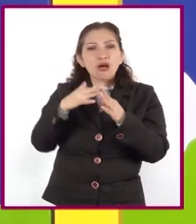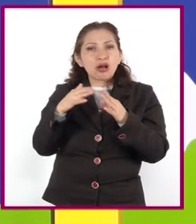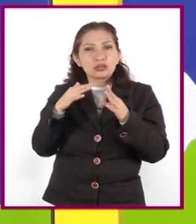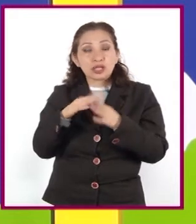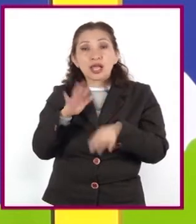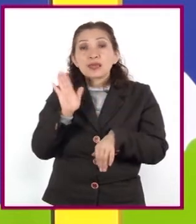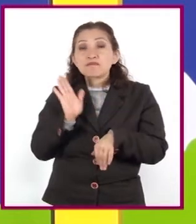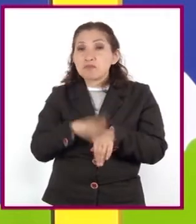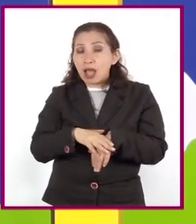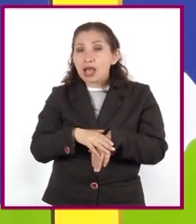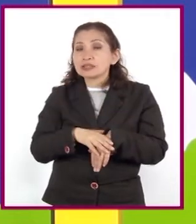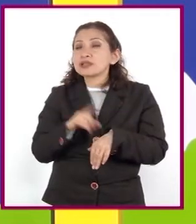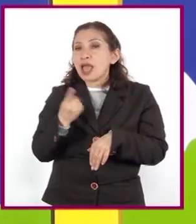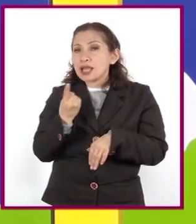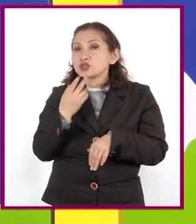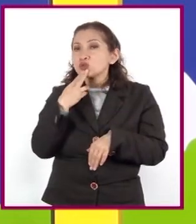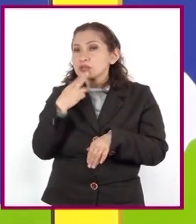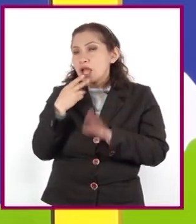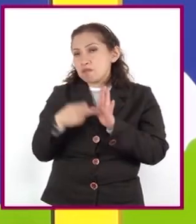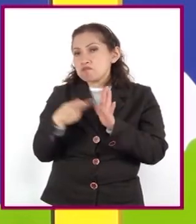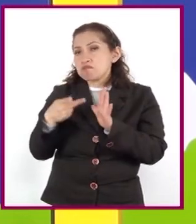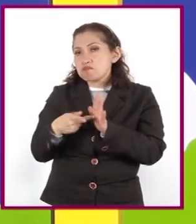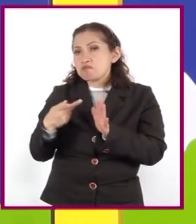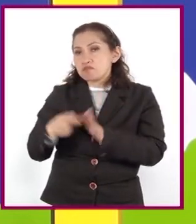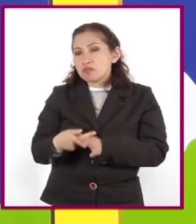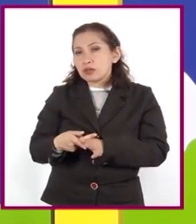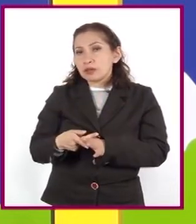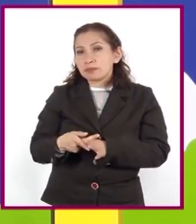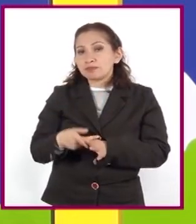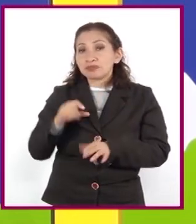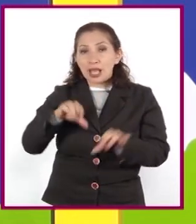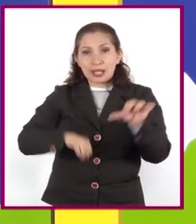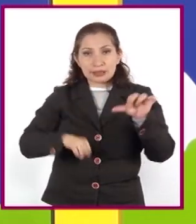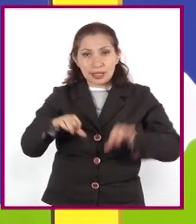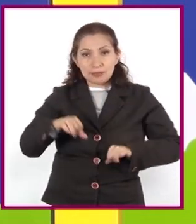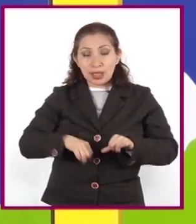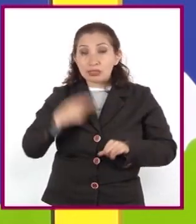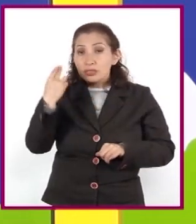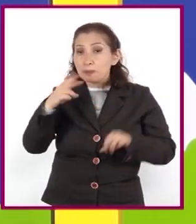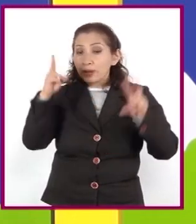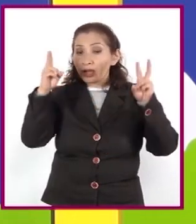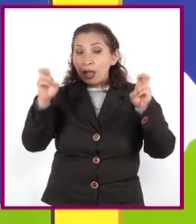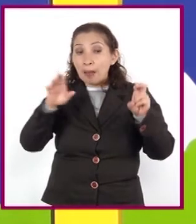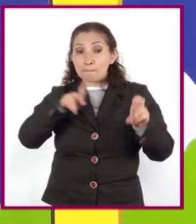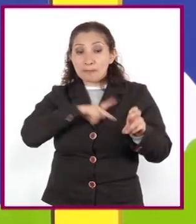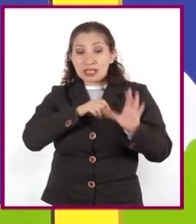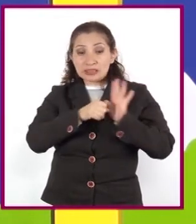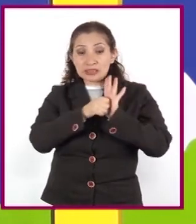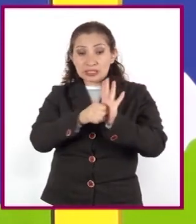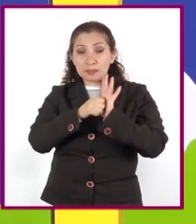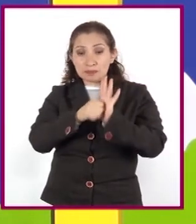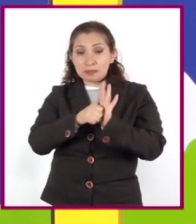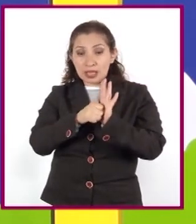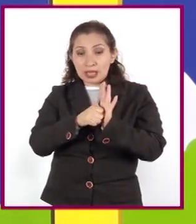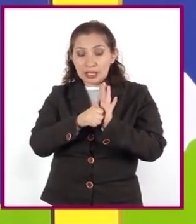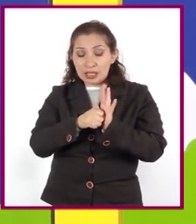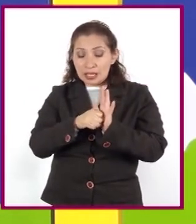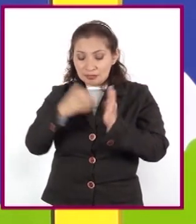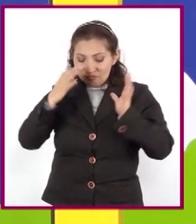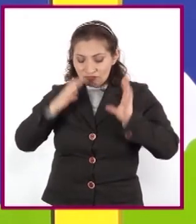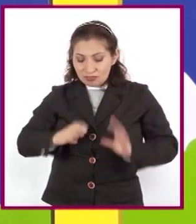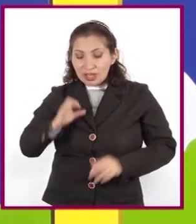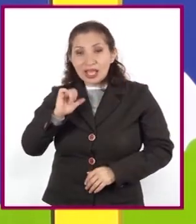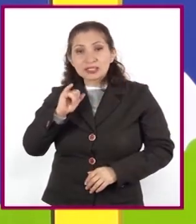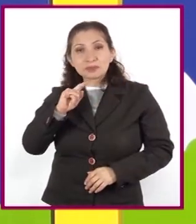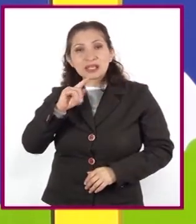Y sobre todo, que sean reutilizables. La actividad tiene por nombre mi símbolo de especie singular.